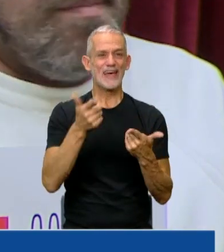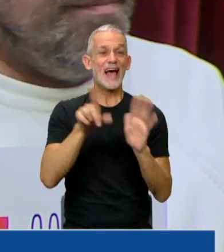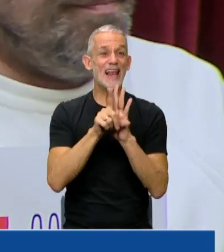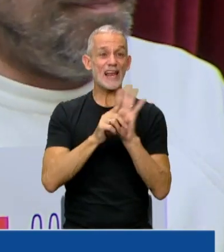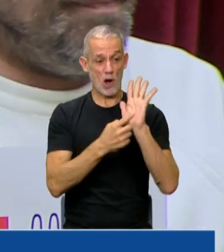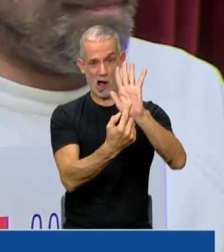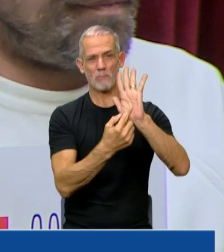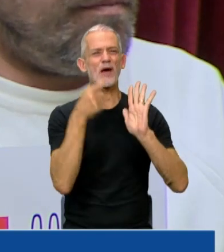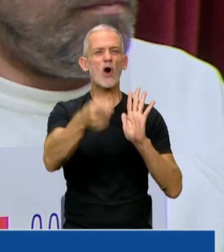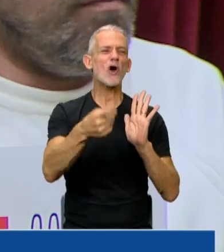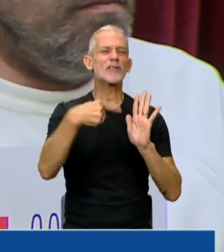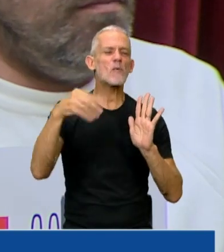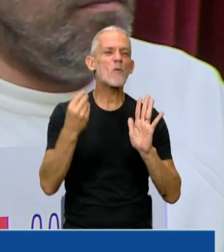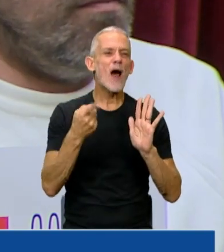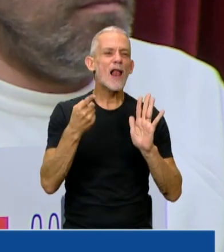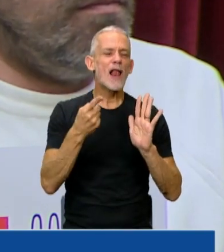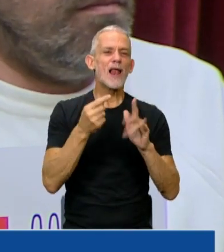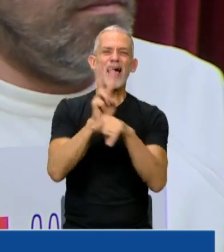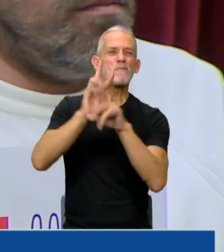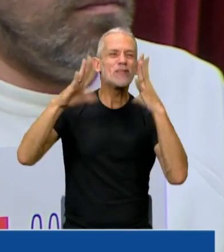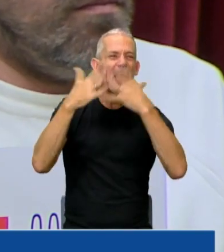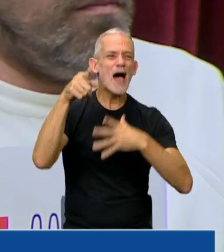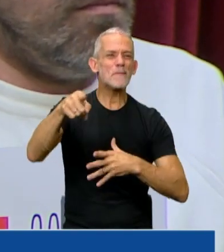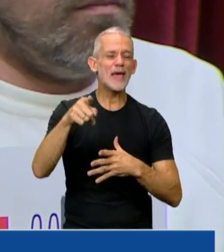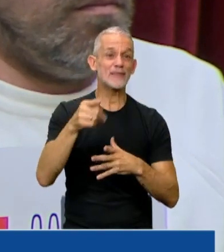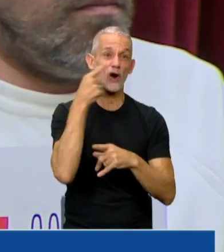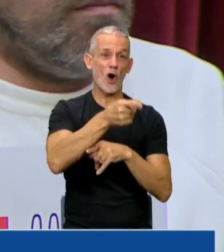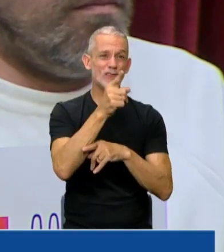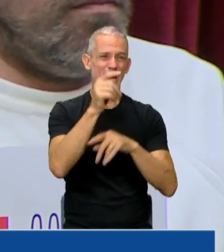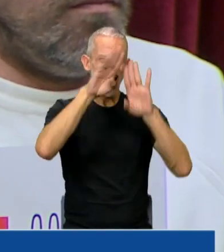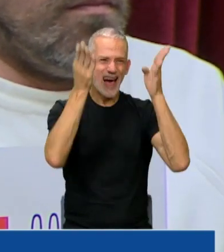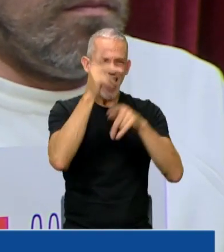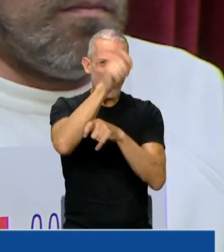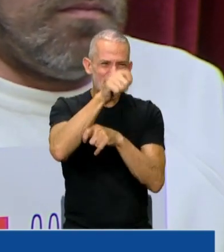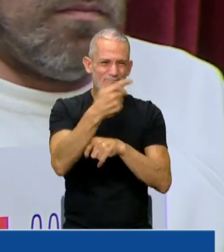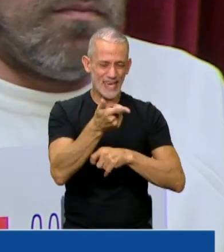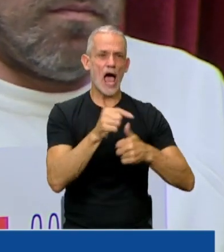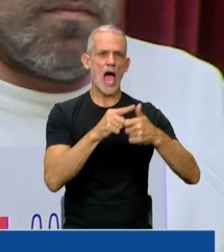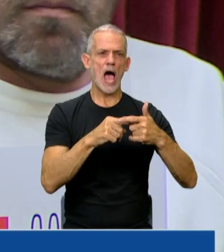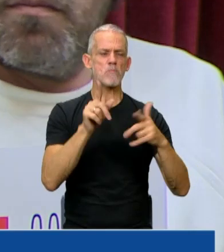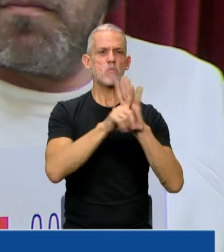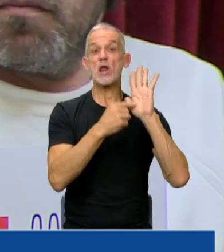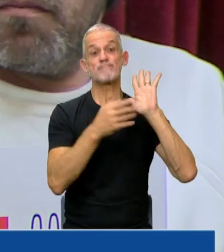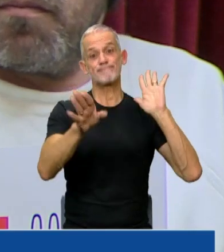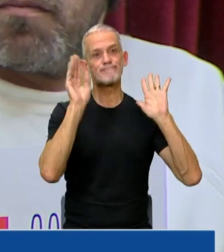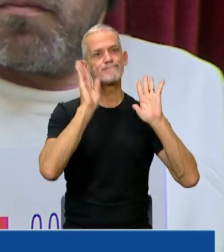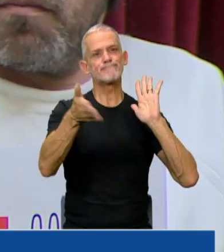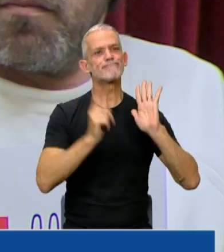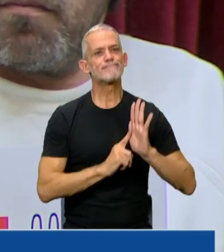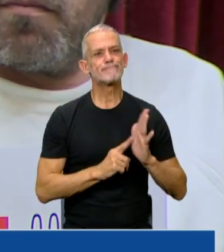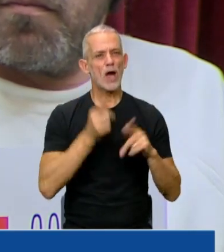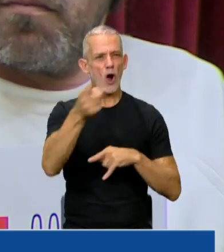utilizado contra los ambientalistas antimineros. Y por eso todas estas medidas no son